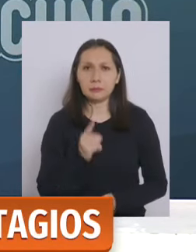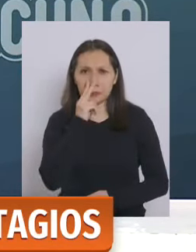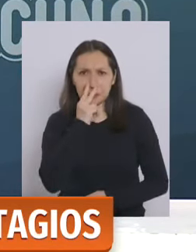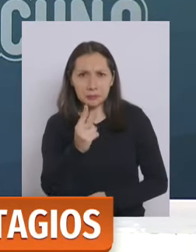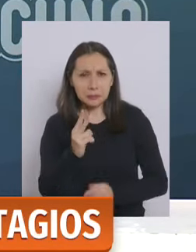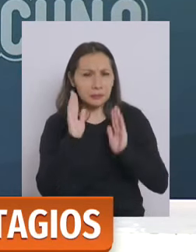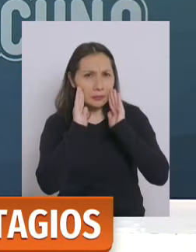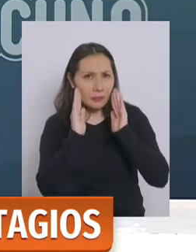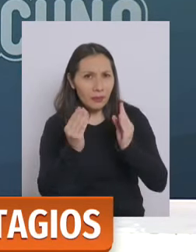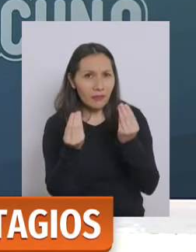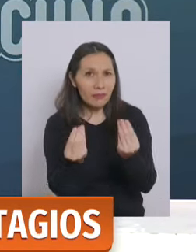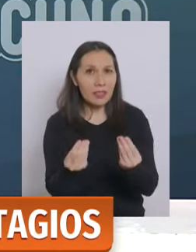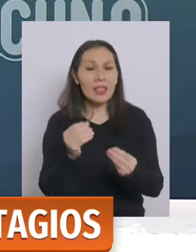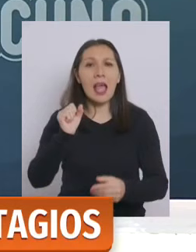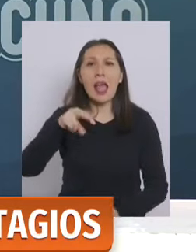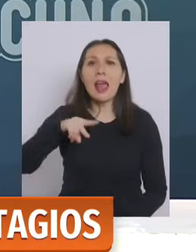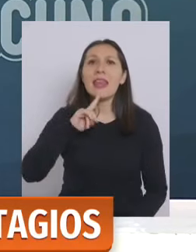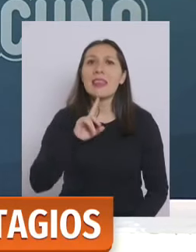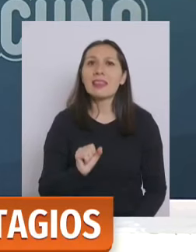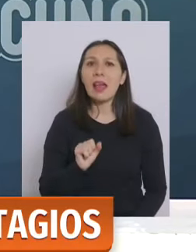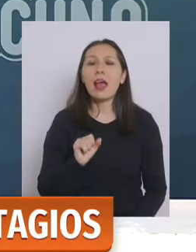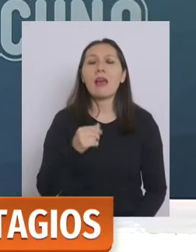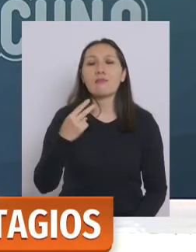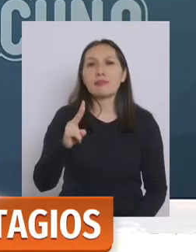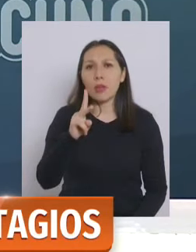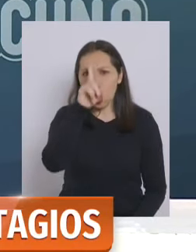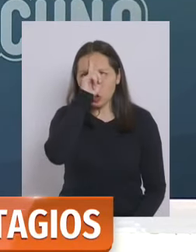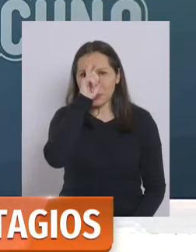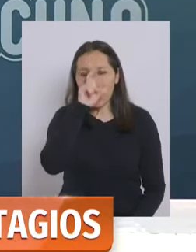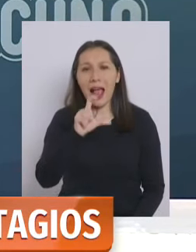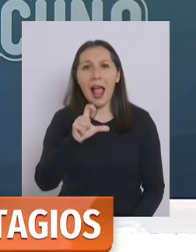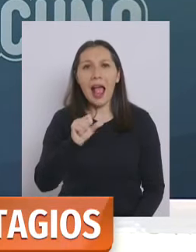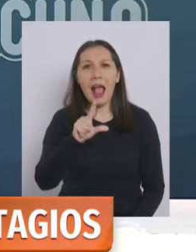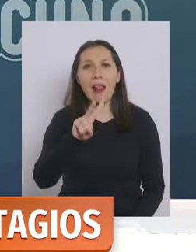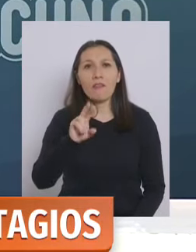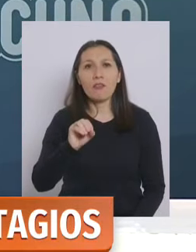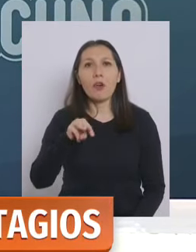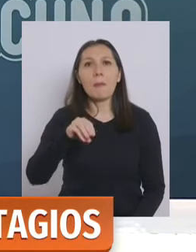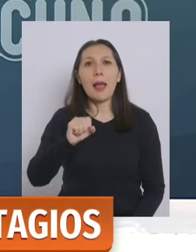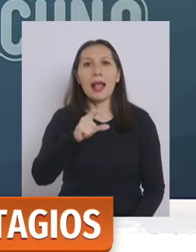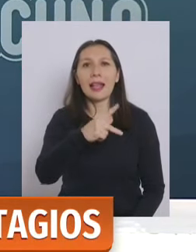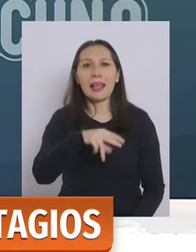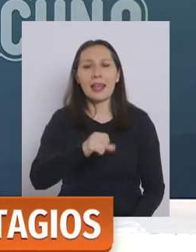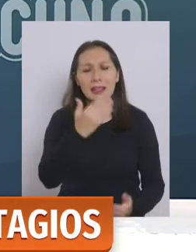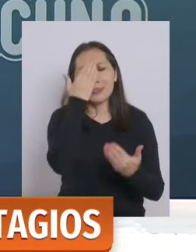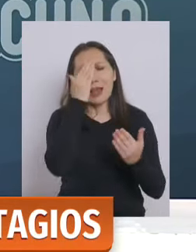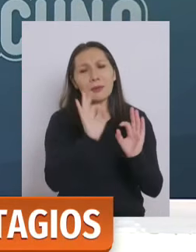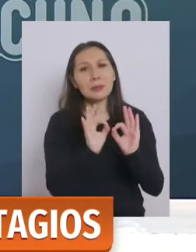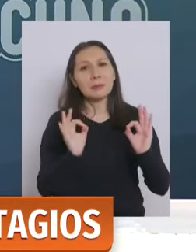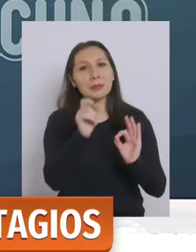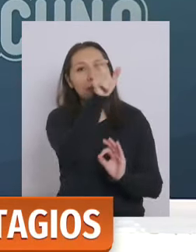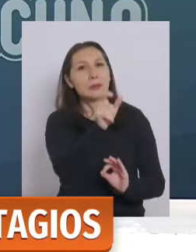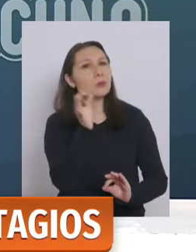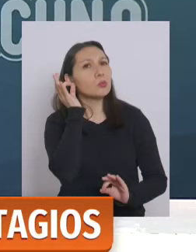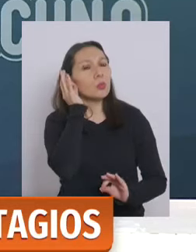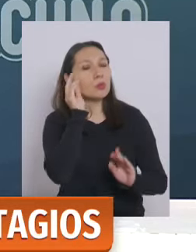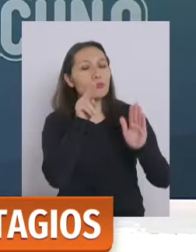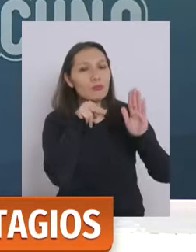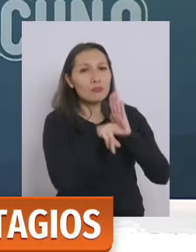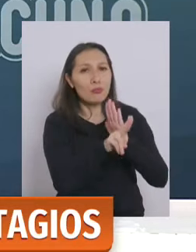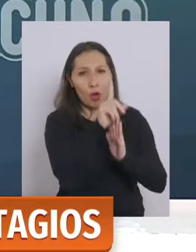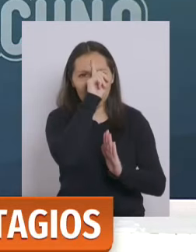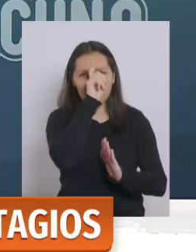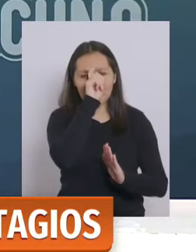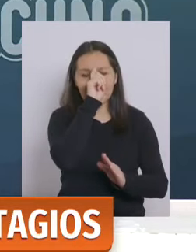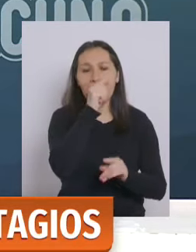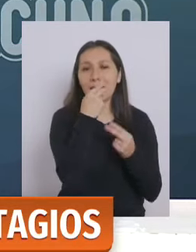bien Anita Luisa del hospital Calvo Maquena un saludo muy especial a usted Anita Luisa hospitalizada en el Calvo Maquena